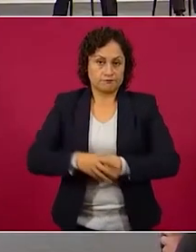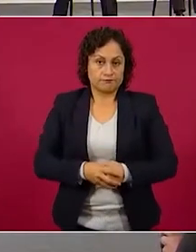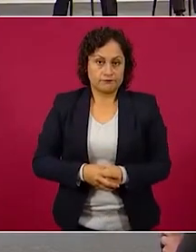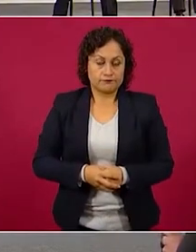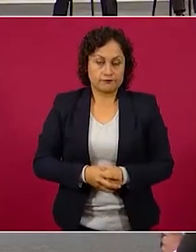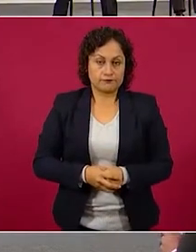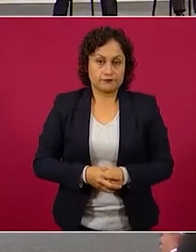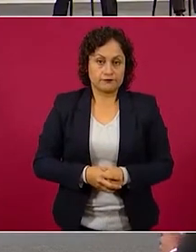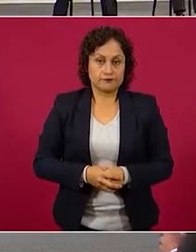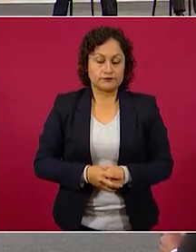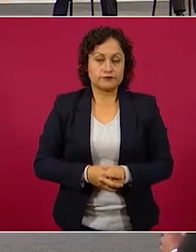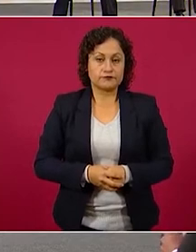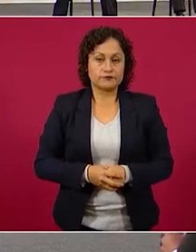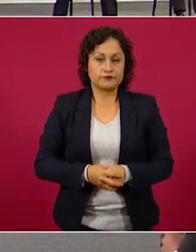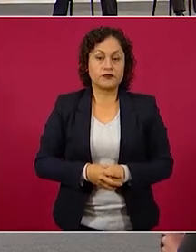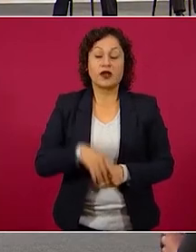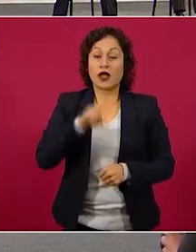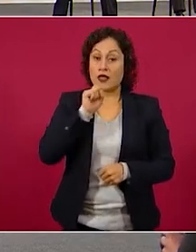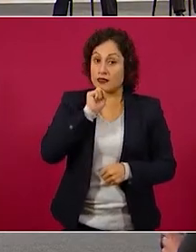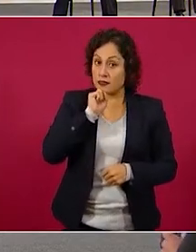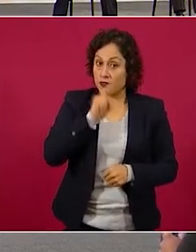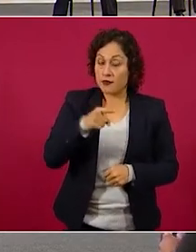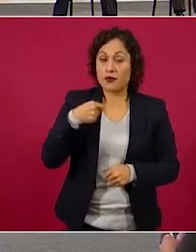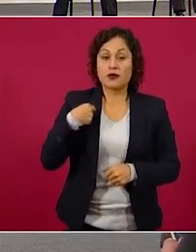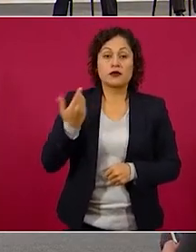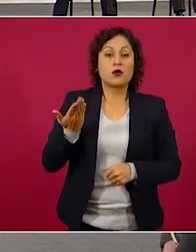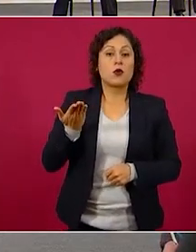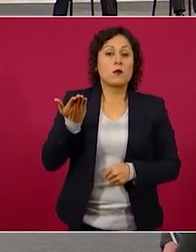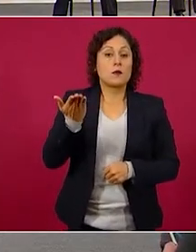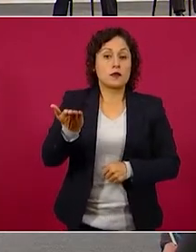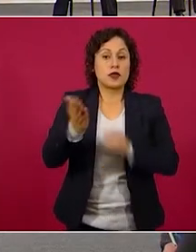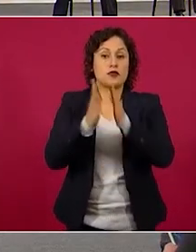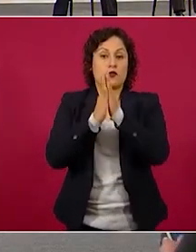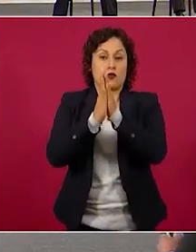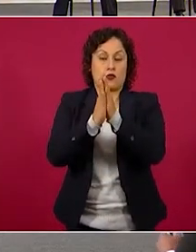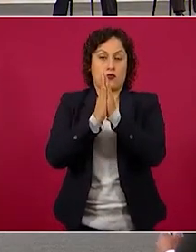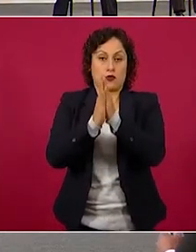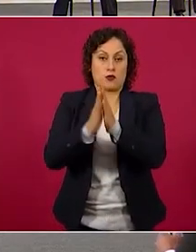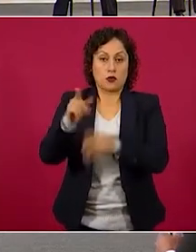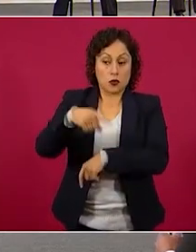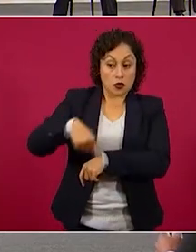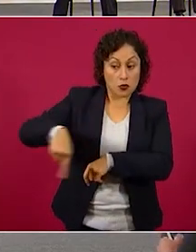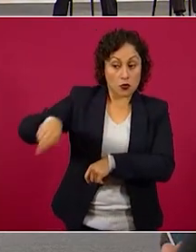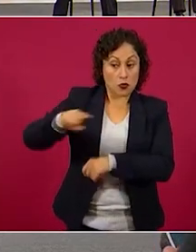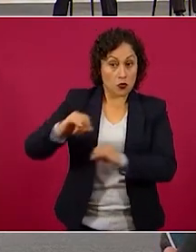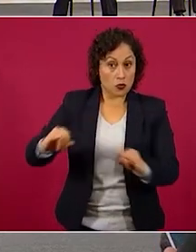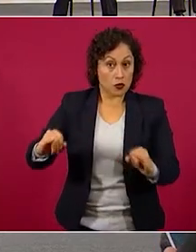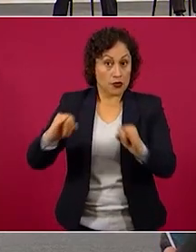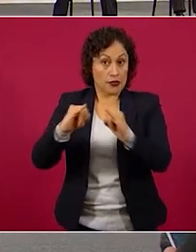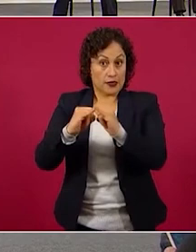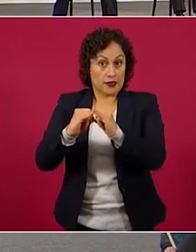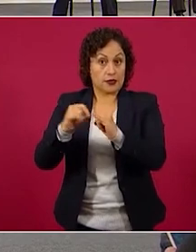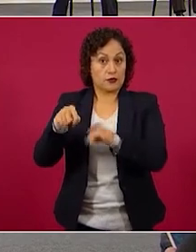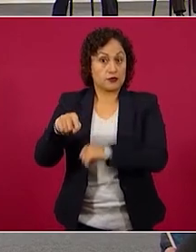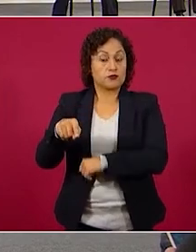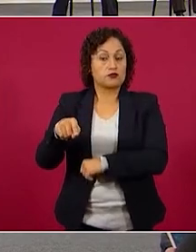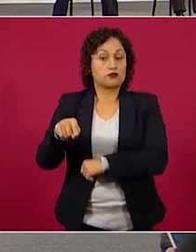también les solicito que si ustedes no tienen competencia